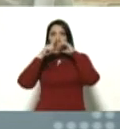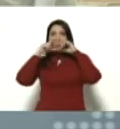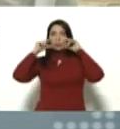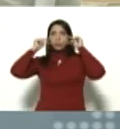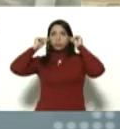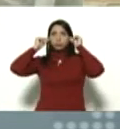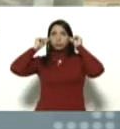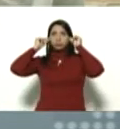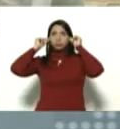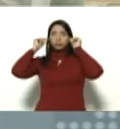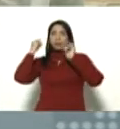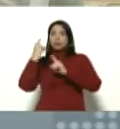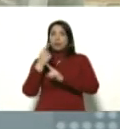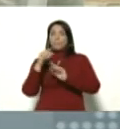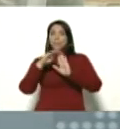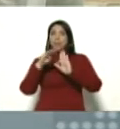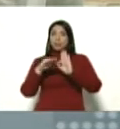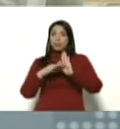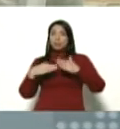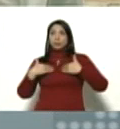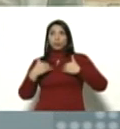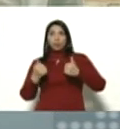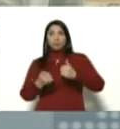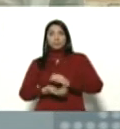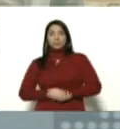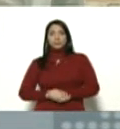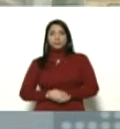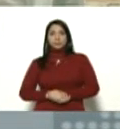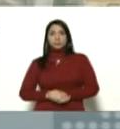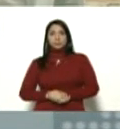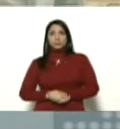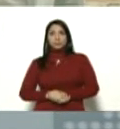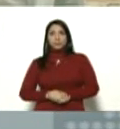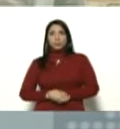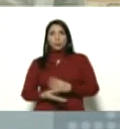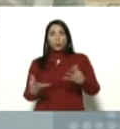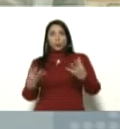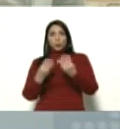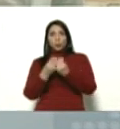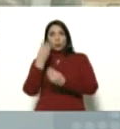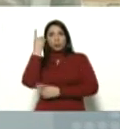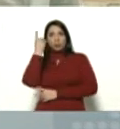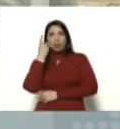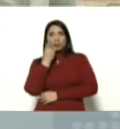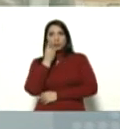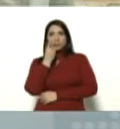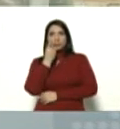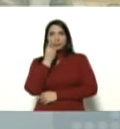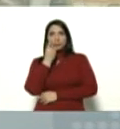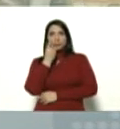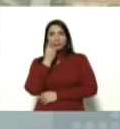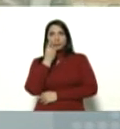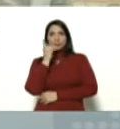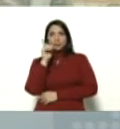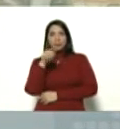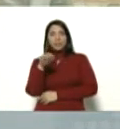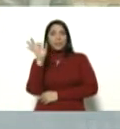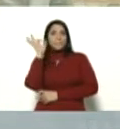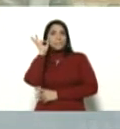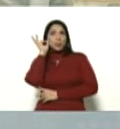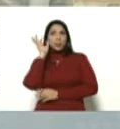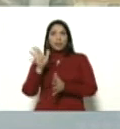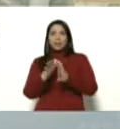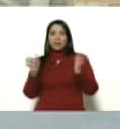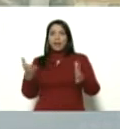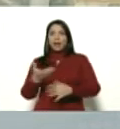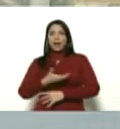debidos y las medidas de seguridad con Darío Vivas y Erika Faría, la gran